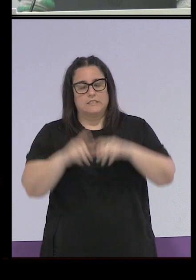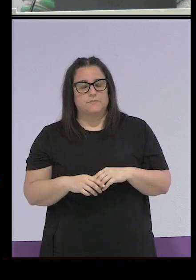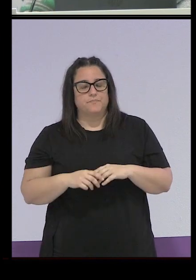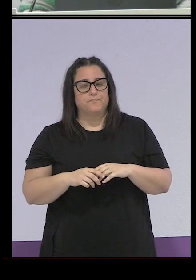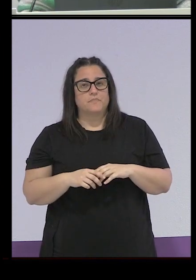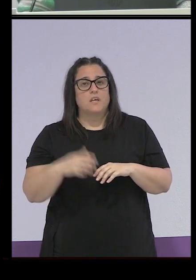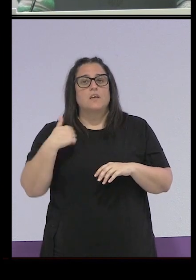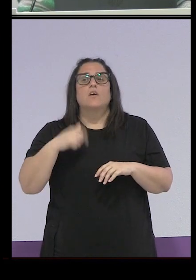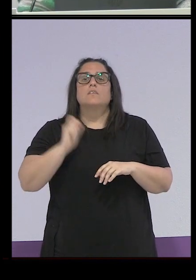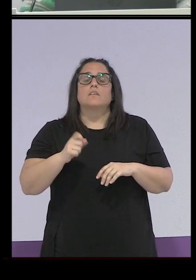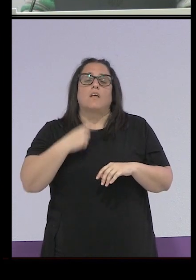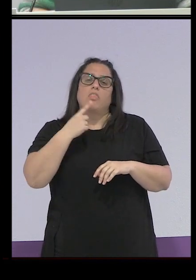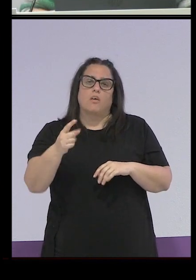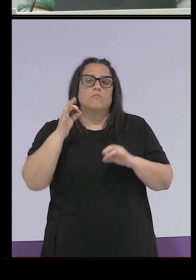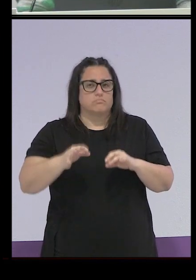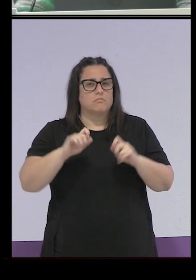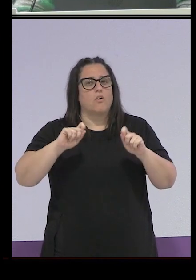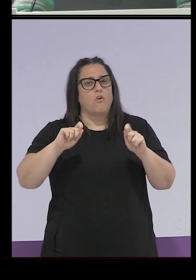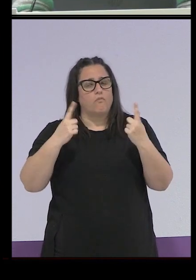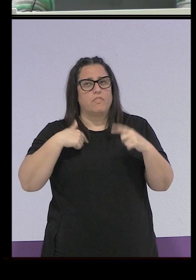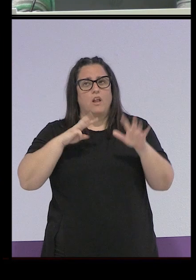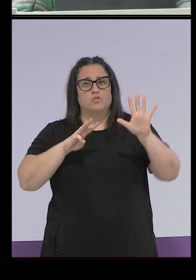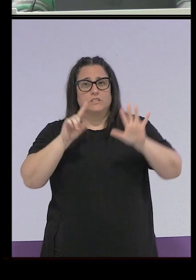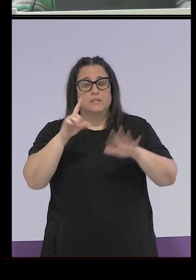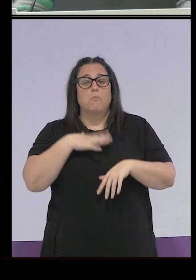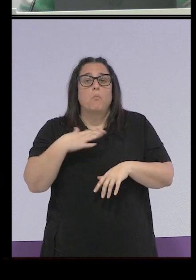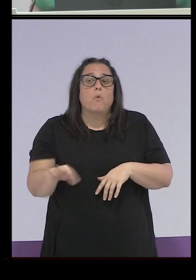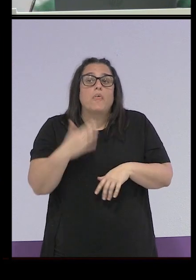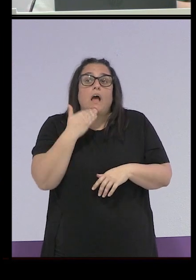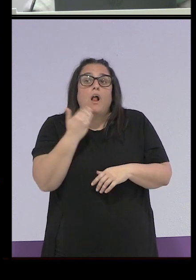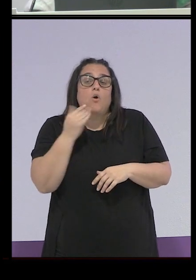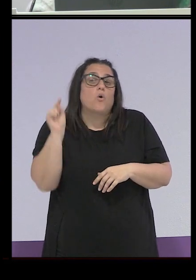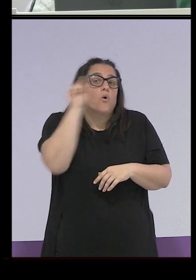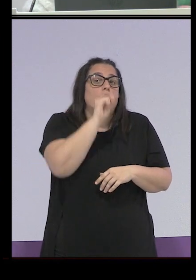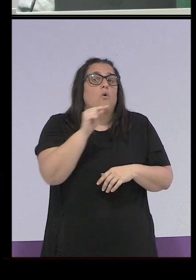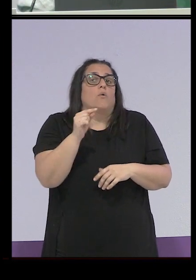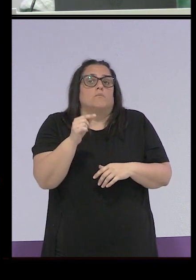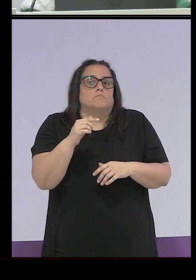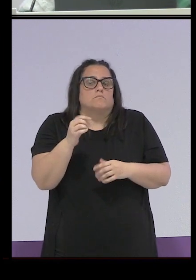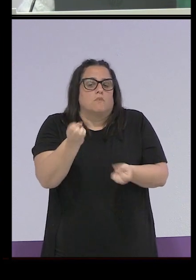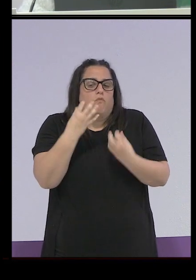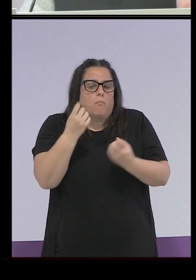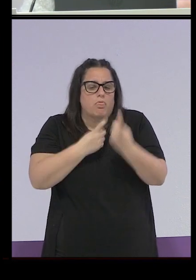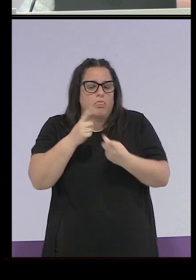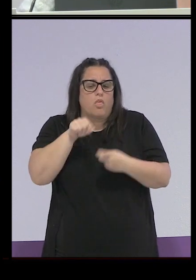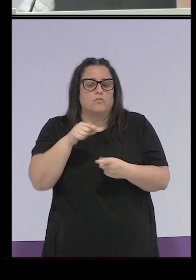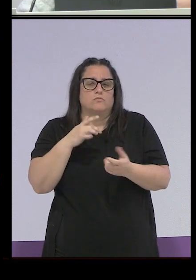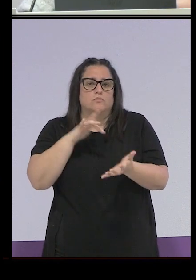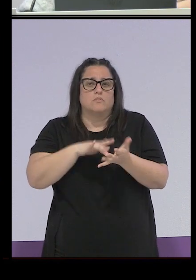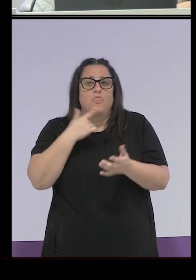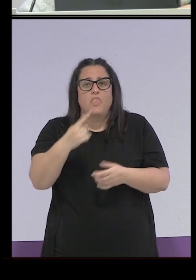Entonces, yo suelo preferir poner el 86, pero es verdad que quizás en algún otro sitio encontréis otro dato.